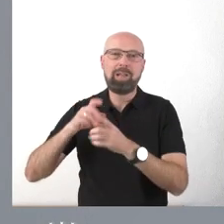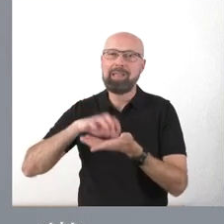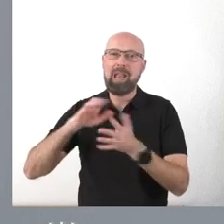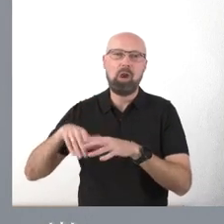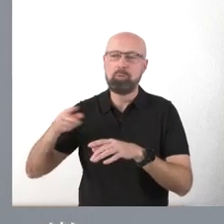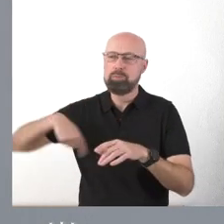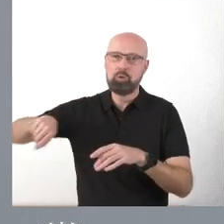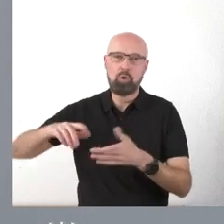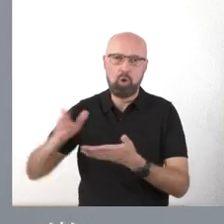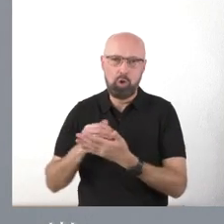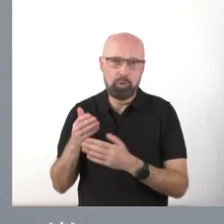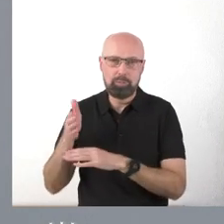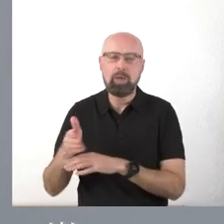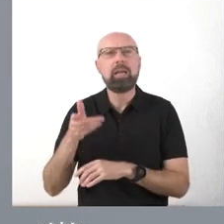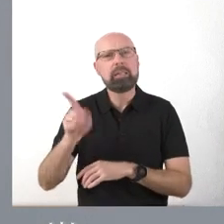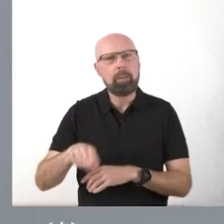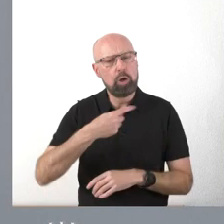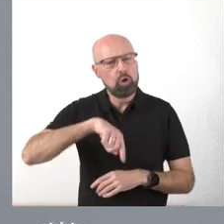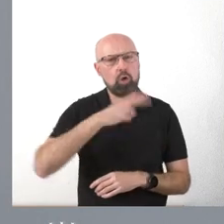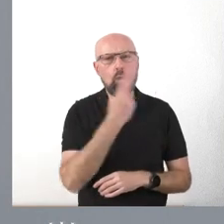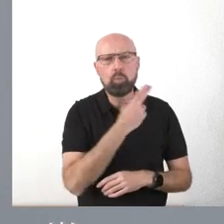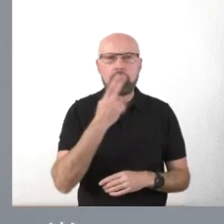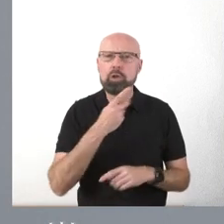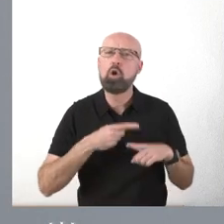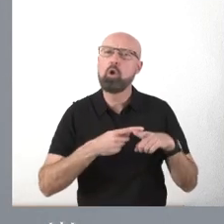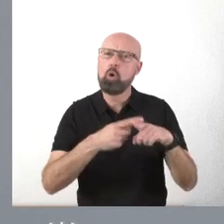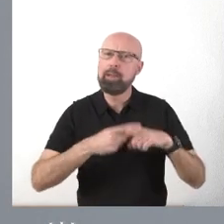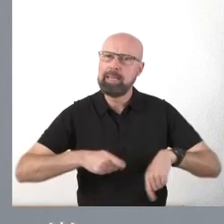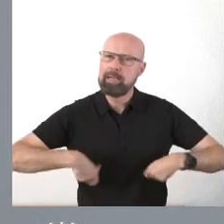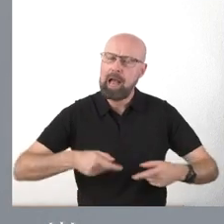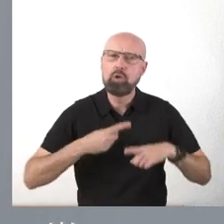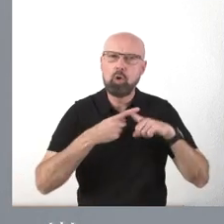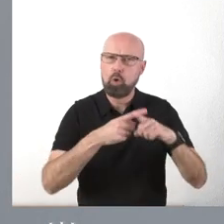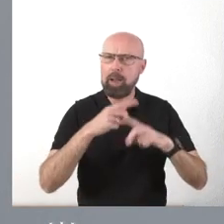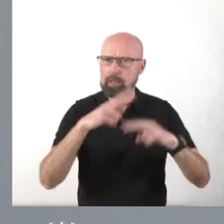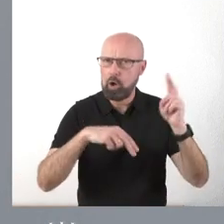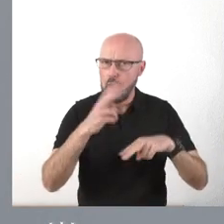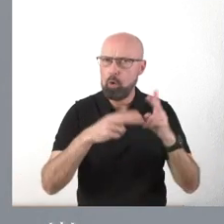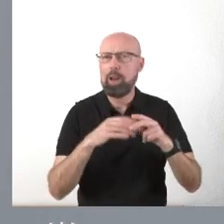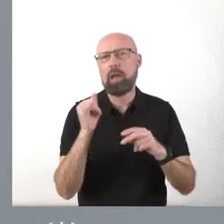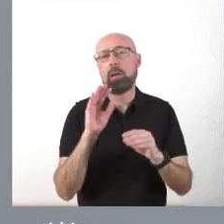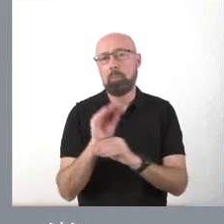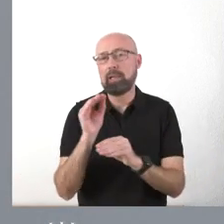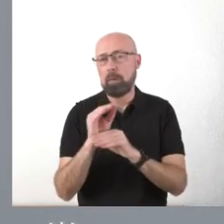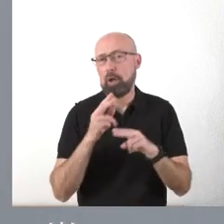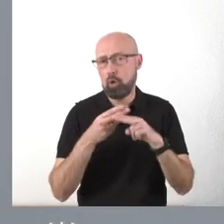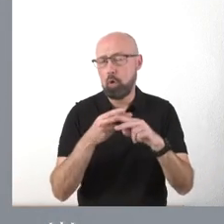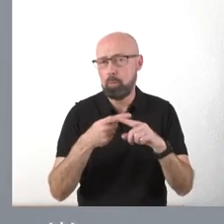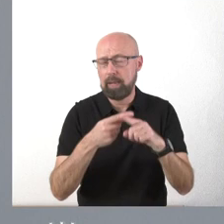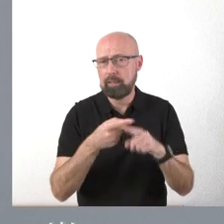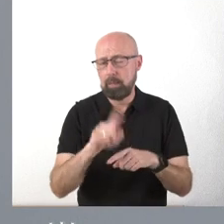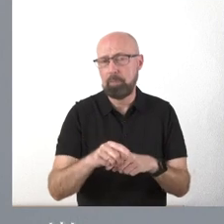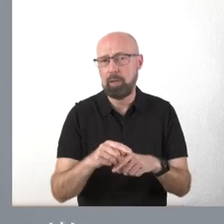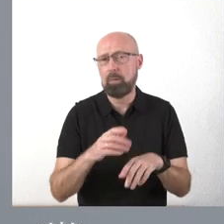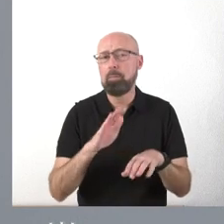el compromiso nuestro es compartir estos gastos, las obras y también el mantenimiento que, sin duda, pues beneficia también a la Diputación de